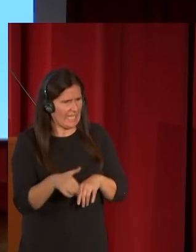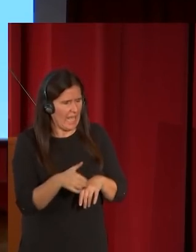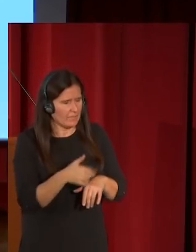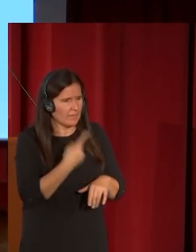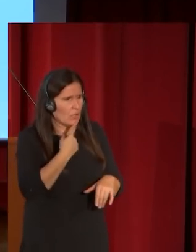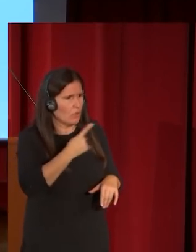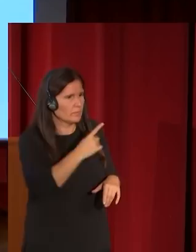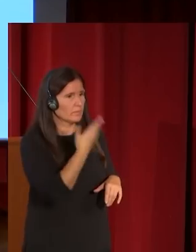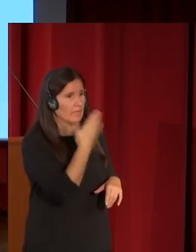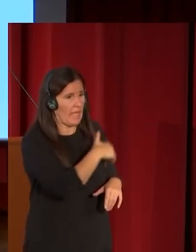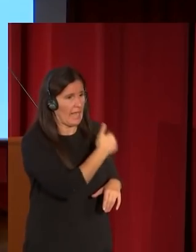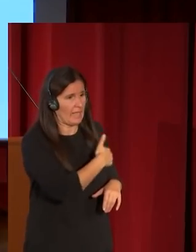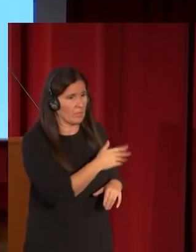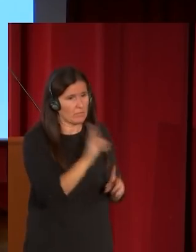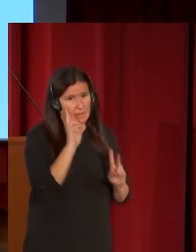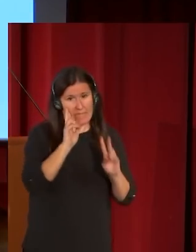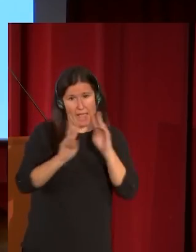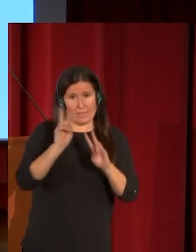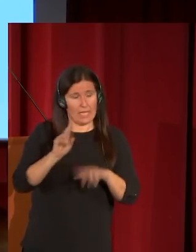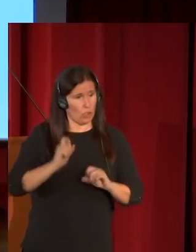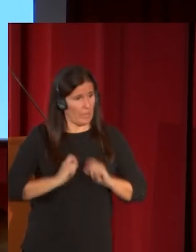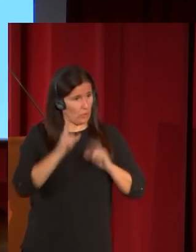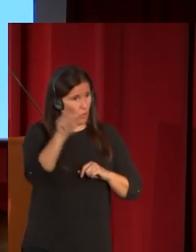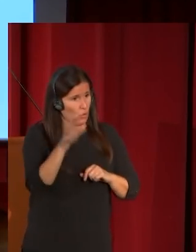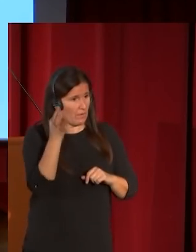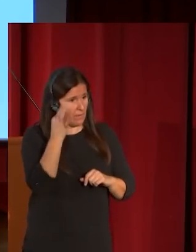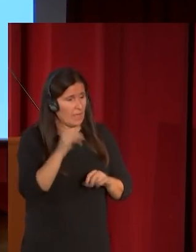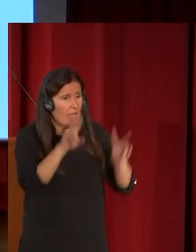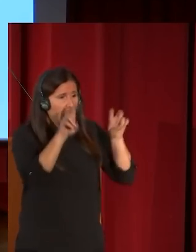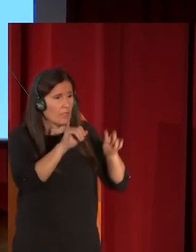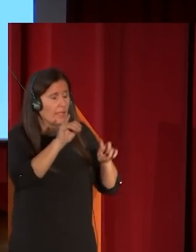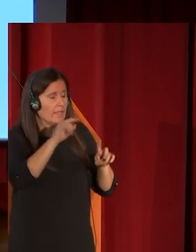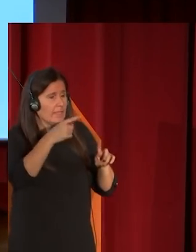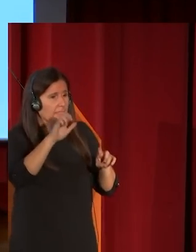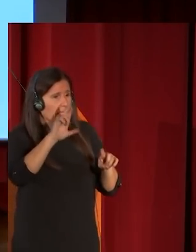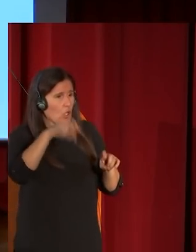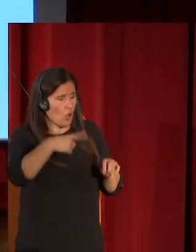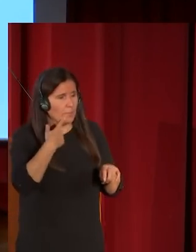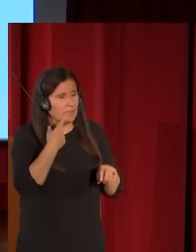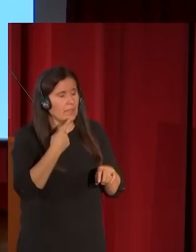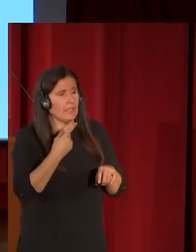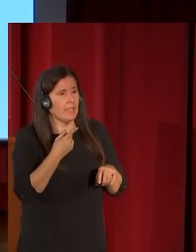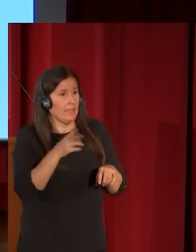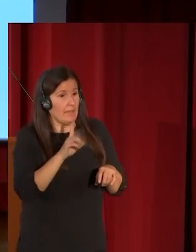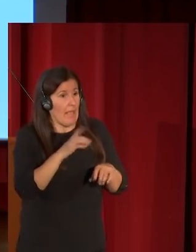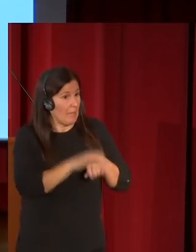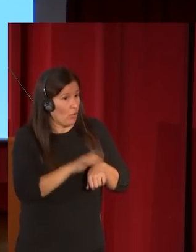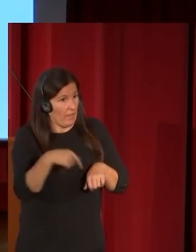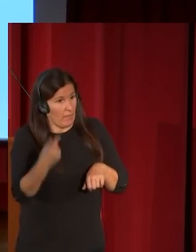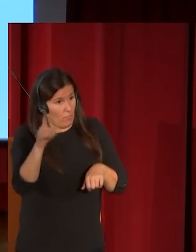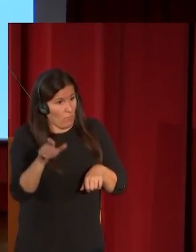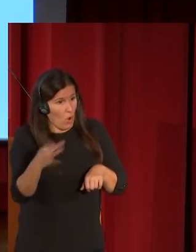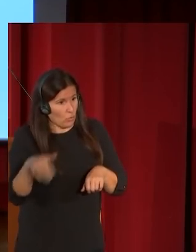están admirando ese desnudo femenino hay un tema de Jerome que era el yerno de Gupil amigo de Fortuny que de hecho